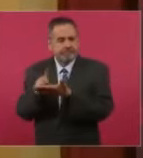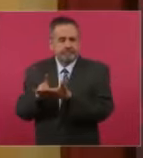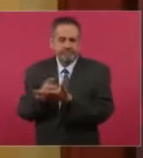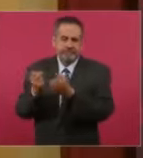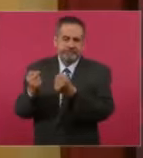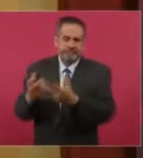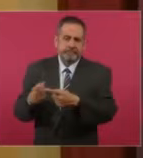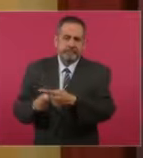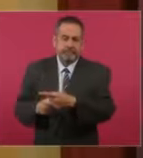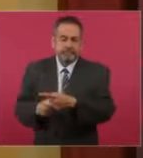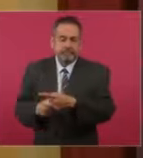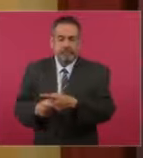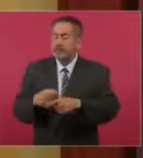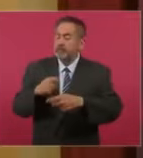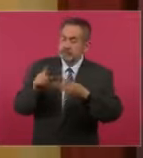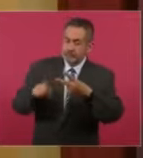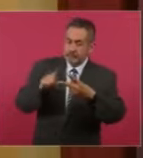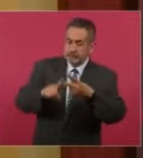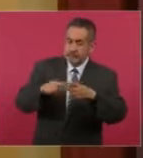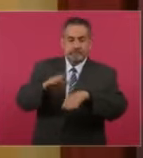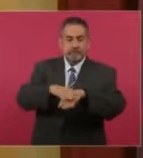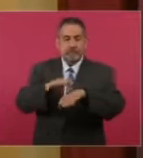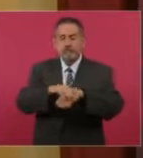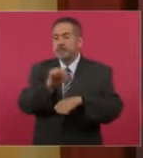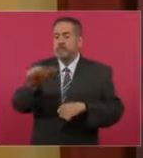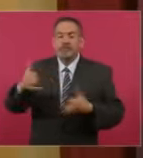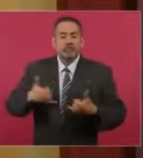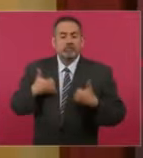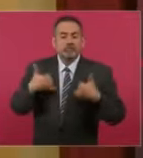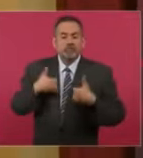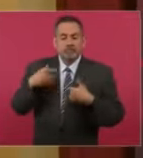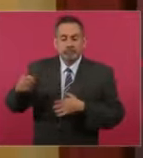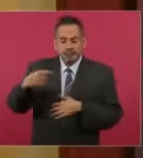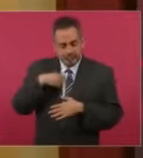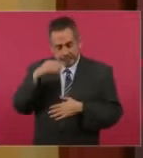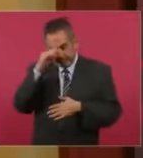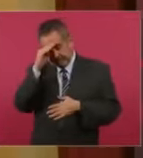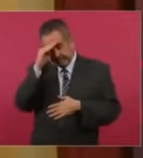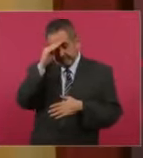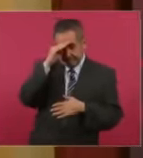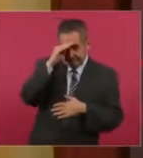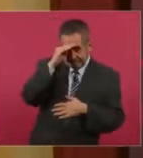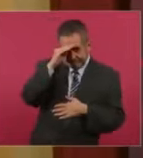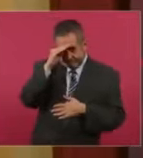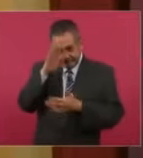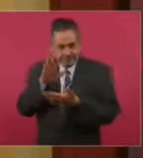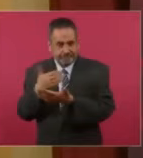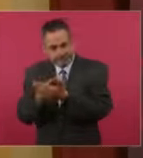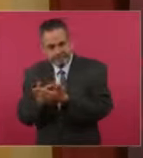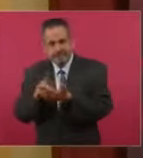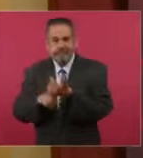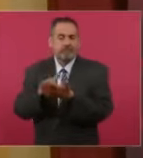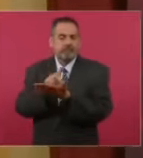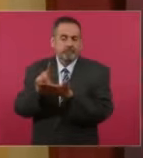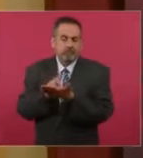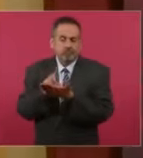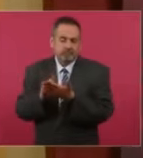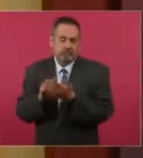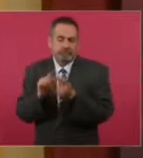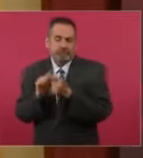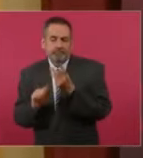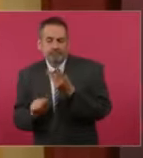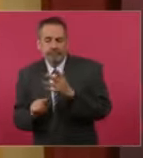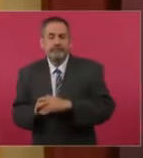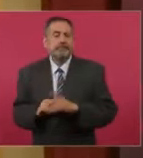situaciones de la vida concreta de la juventud que pueden hacer más favorable el consumo de drogas. Dejamos